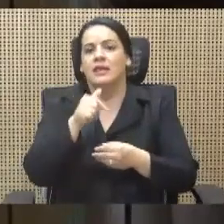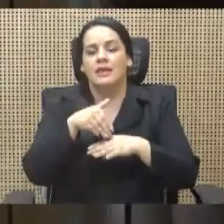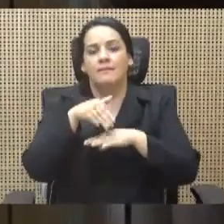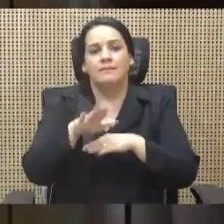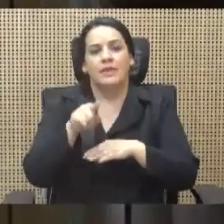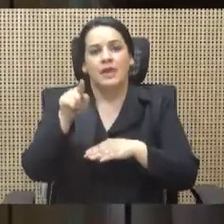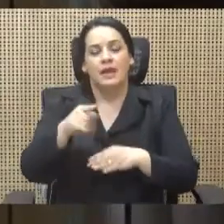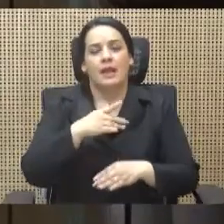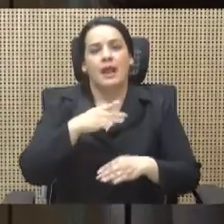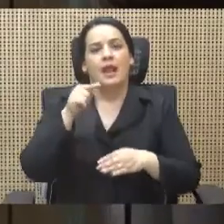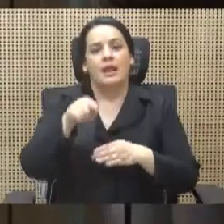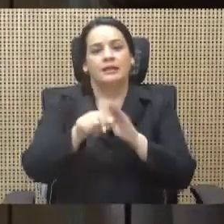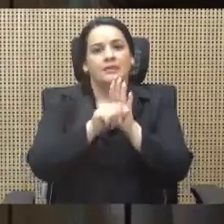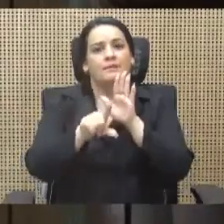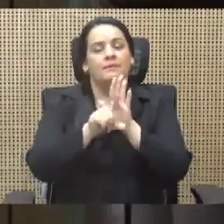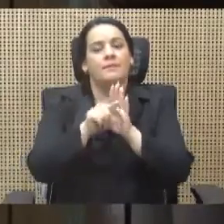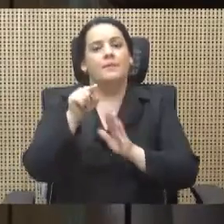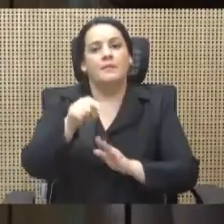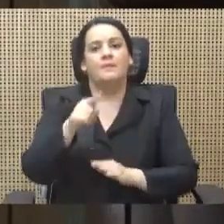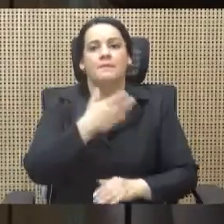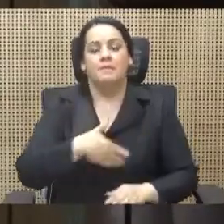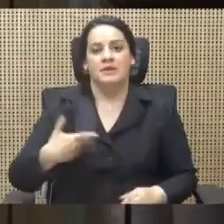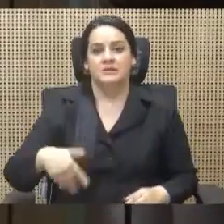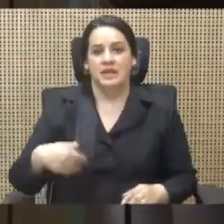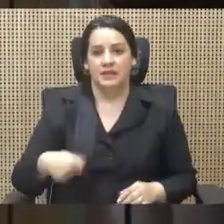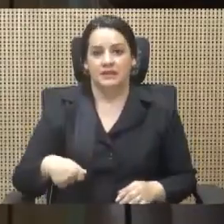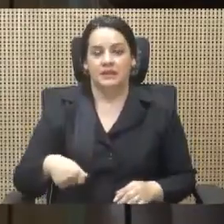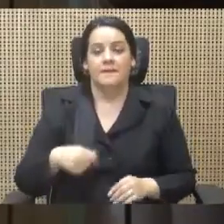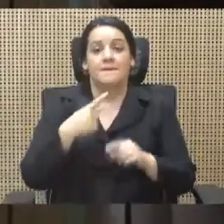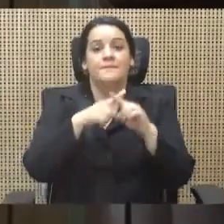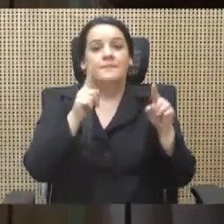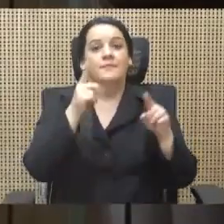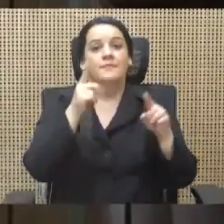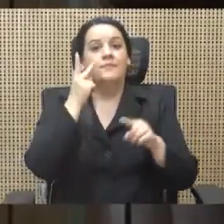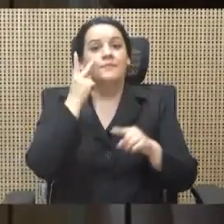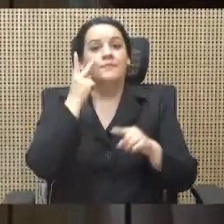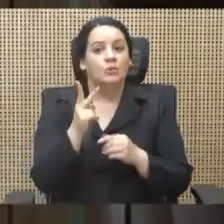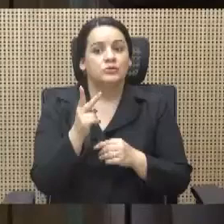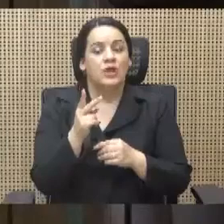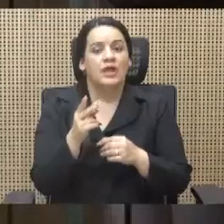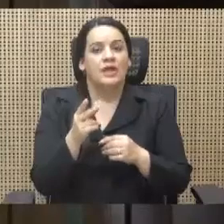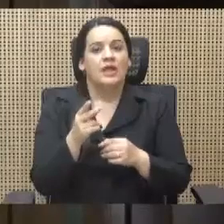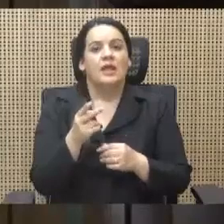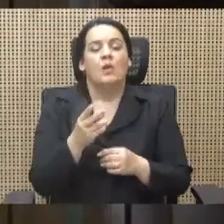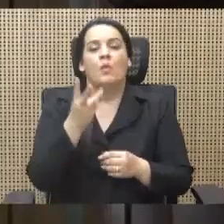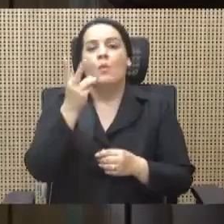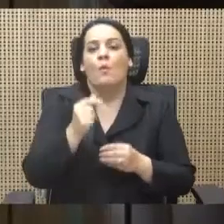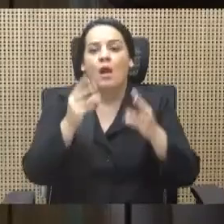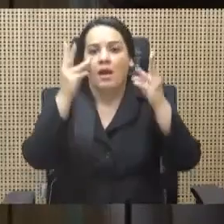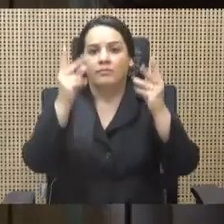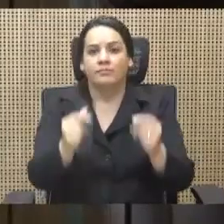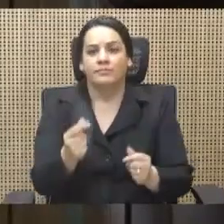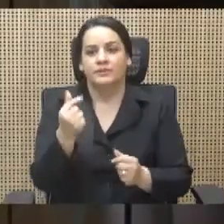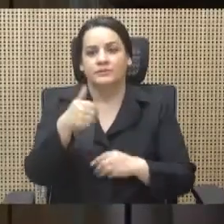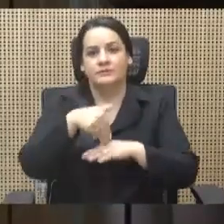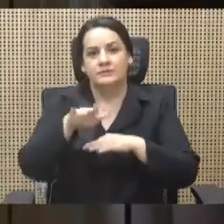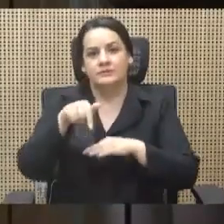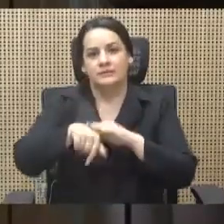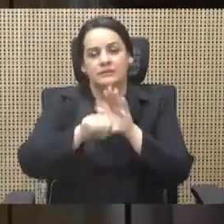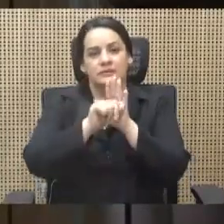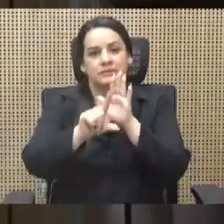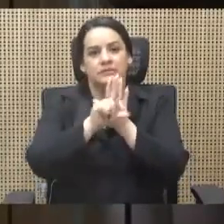Y cuando vemos la asignación presupuestaria que se envía a la Asamblea Legislativa, nos damos cuenta